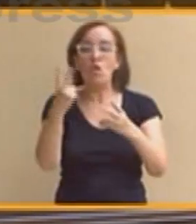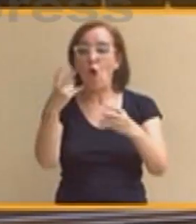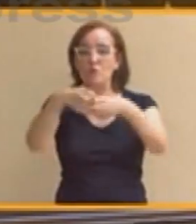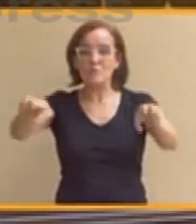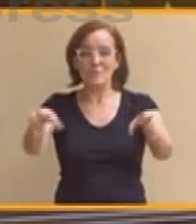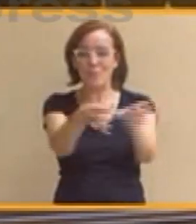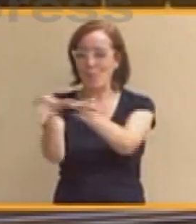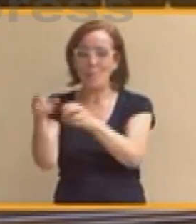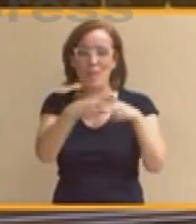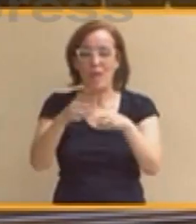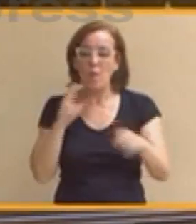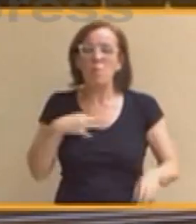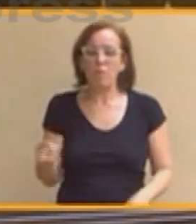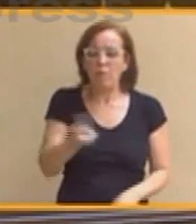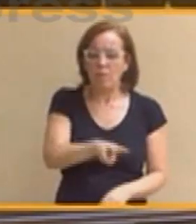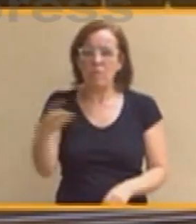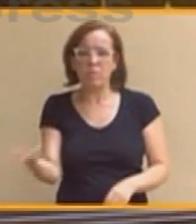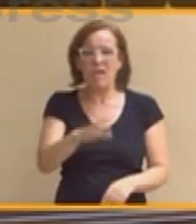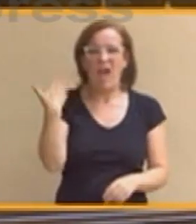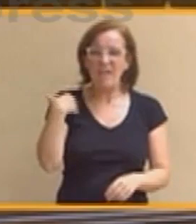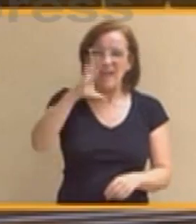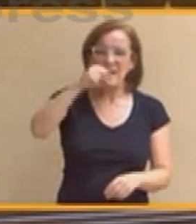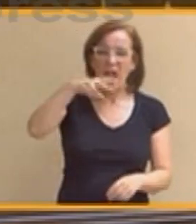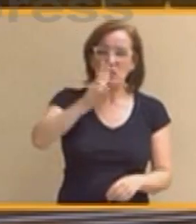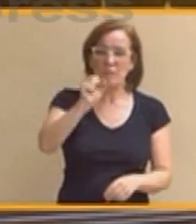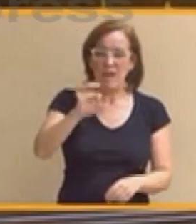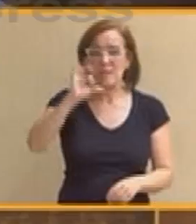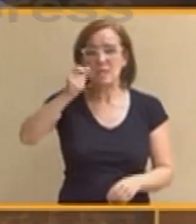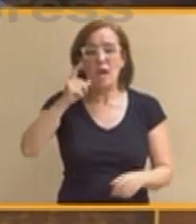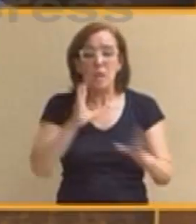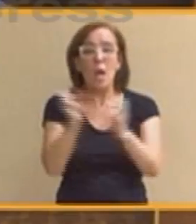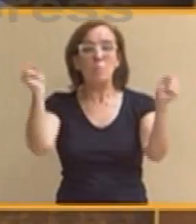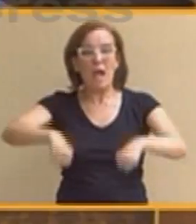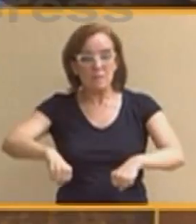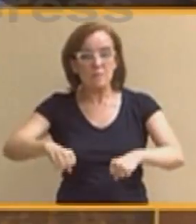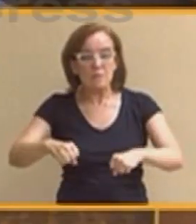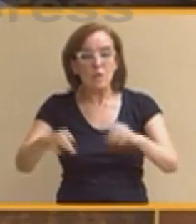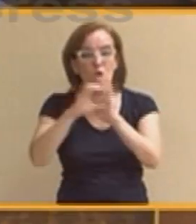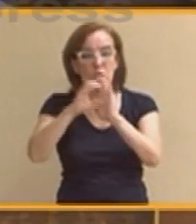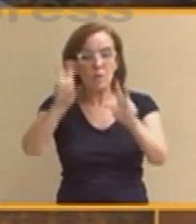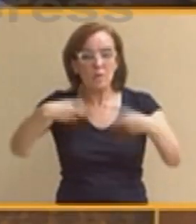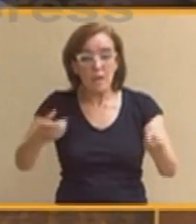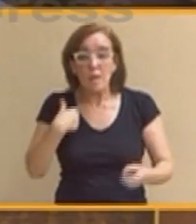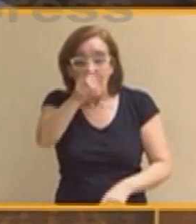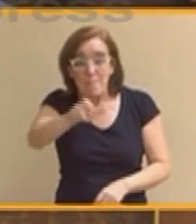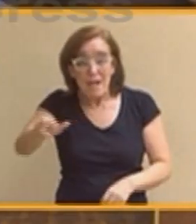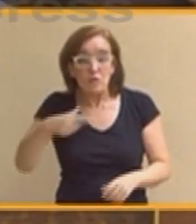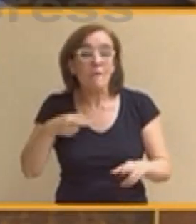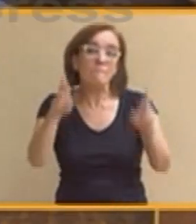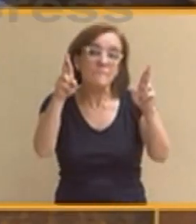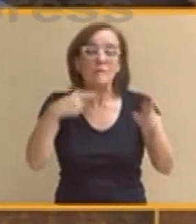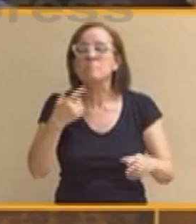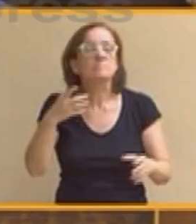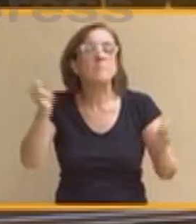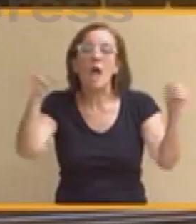pueden alternar como Cánovas y Sagasta y sin embargo pactar el cambio de la Constitución. Por suerte los ciudadanos españoles han decidido que eso no tiene